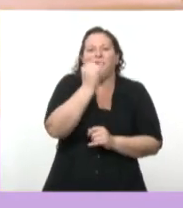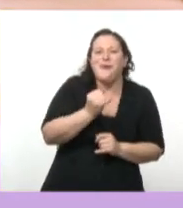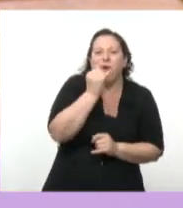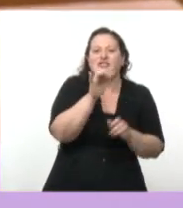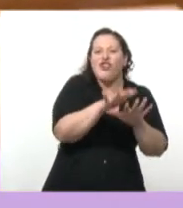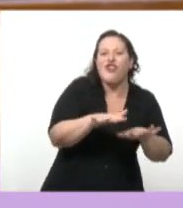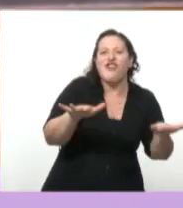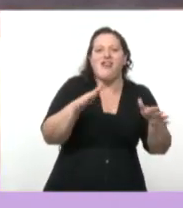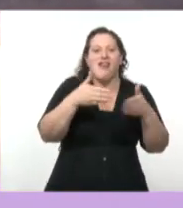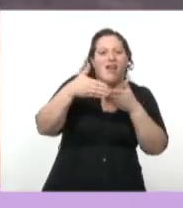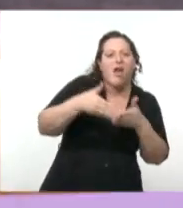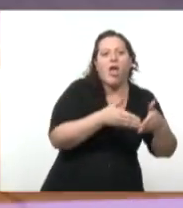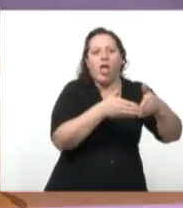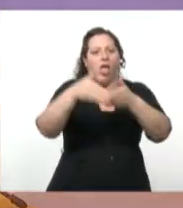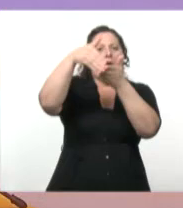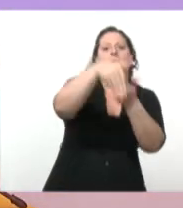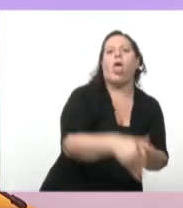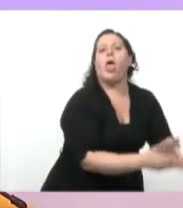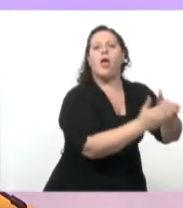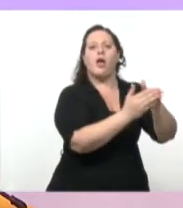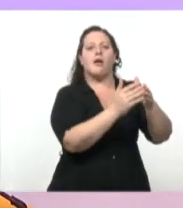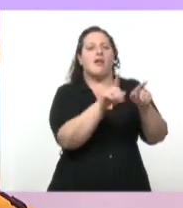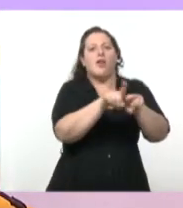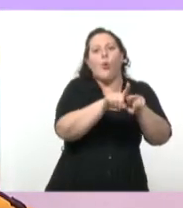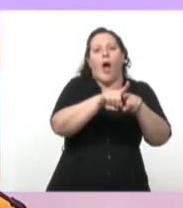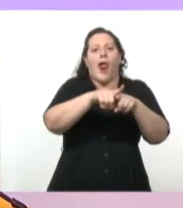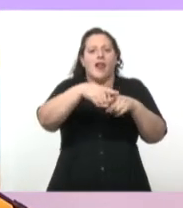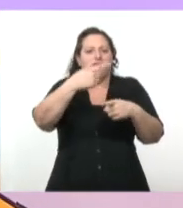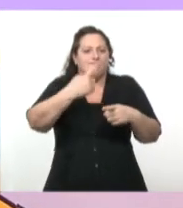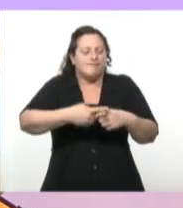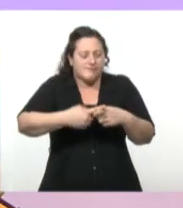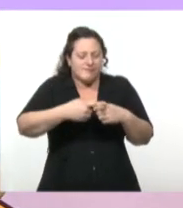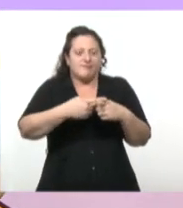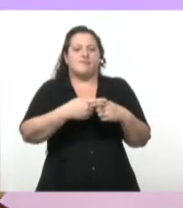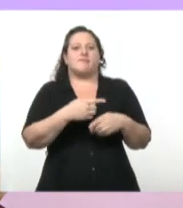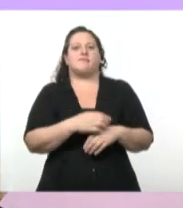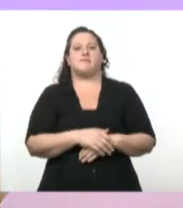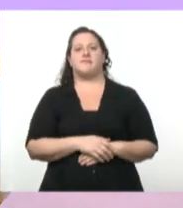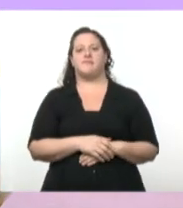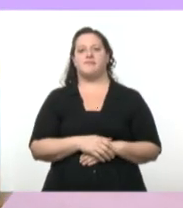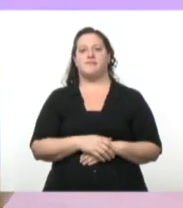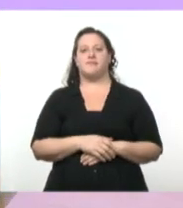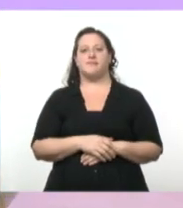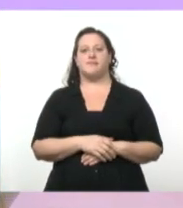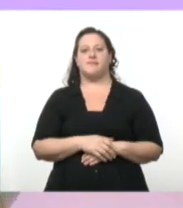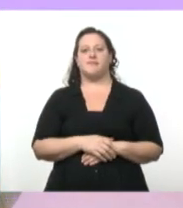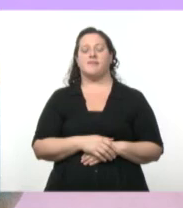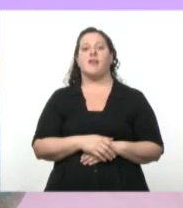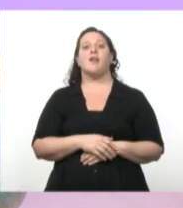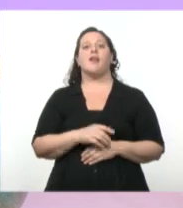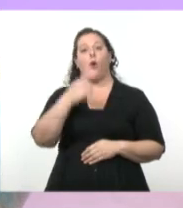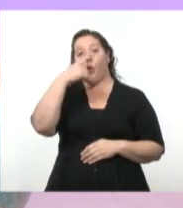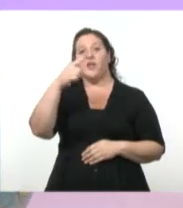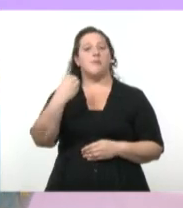En son pretextos de ceremonias adorables Y por último Presencia